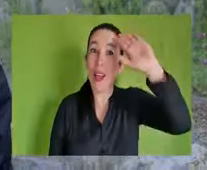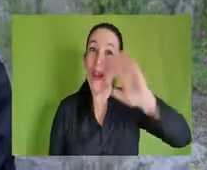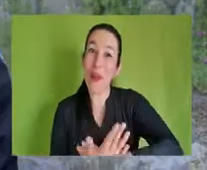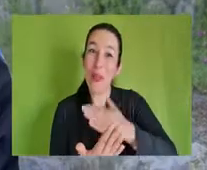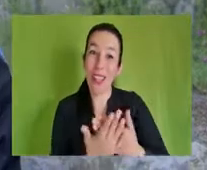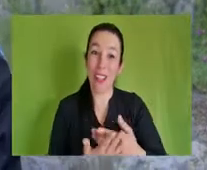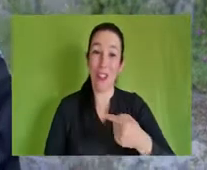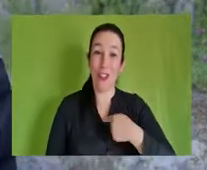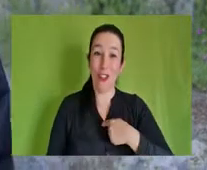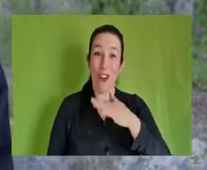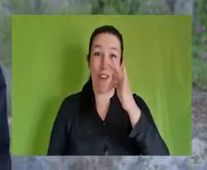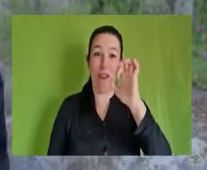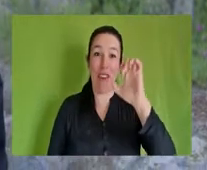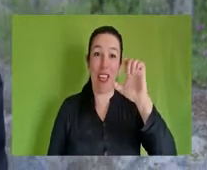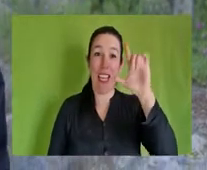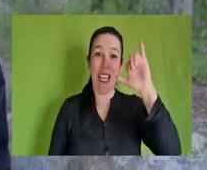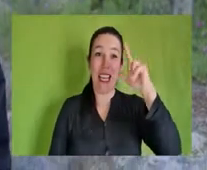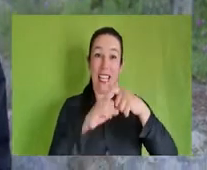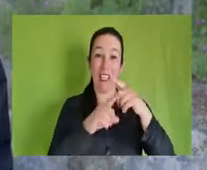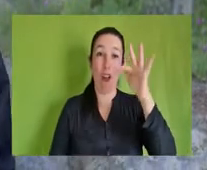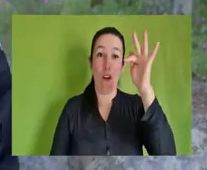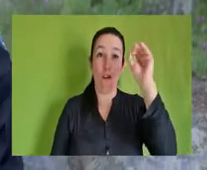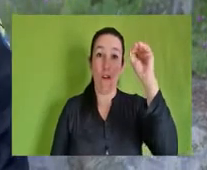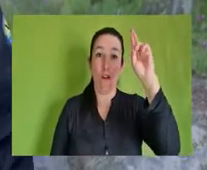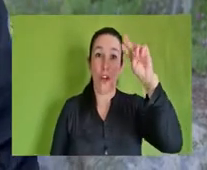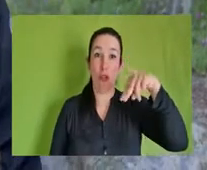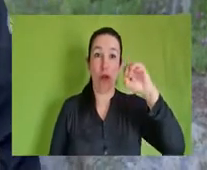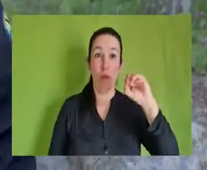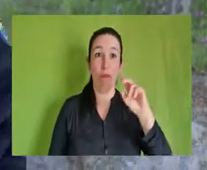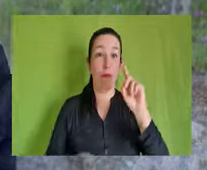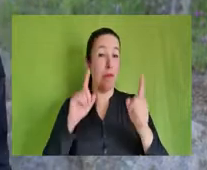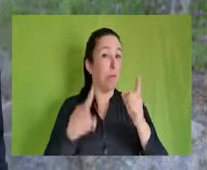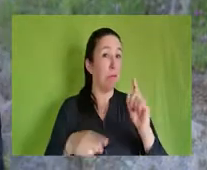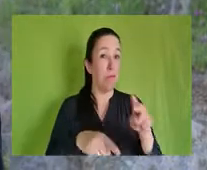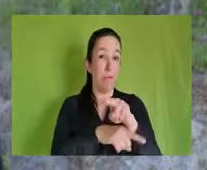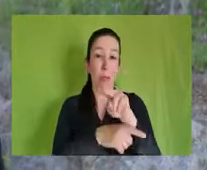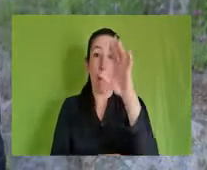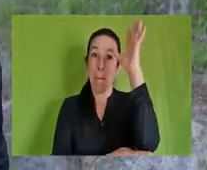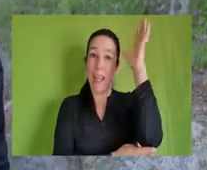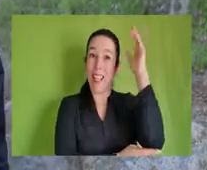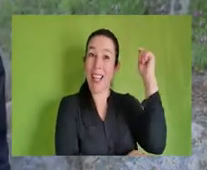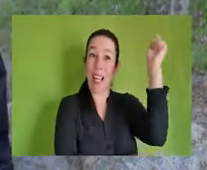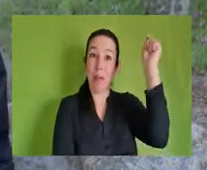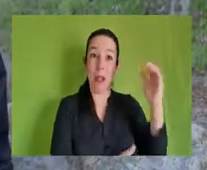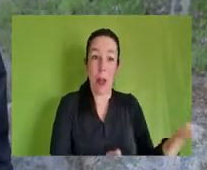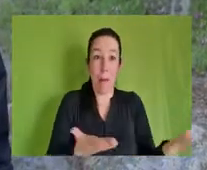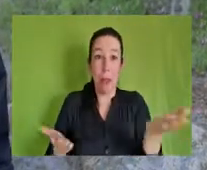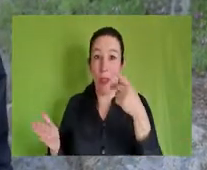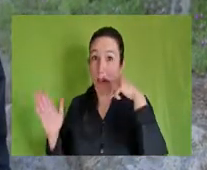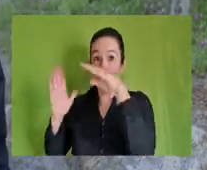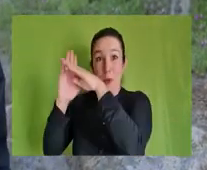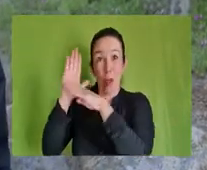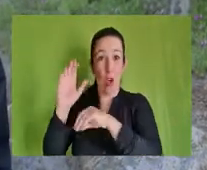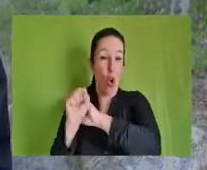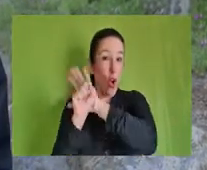Hola, ¿cómo están? Soy Félix Forno, Administrador del Parque Nacional La Campana, y los invito a continuación a que revisemos el